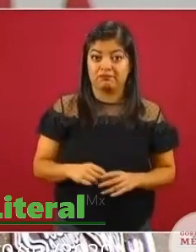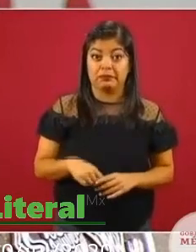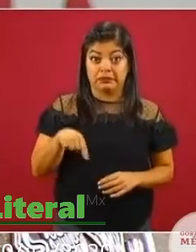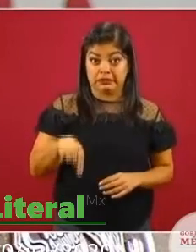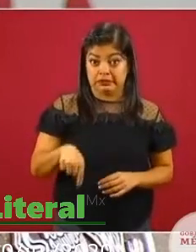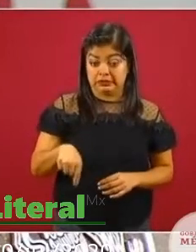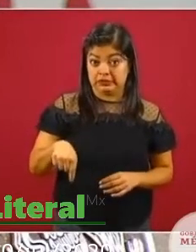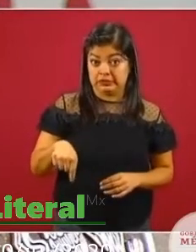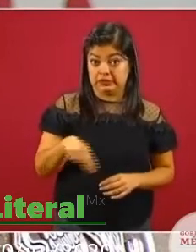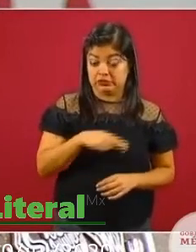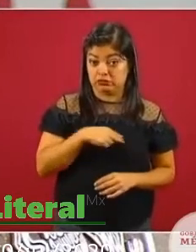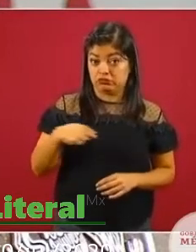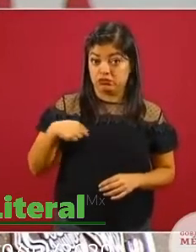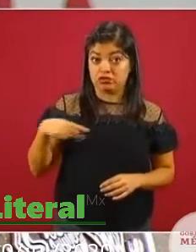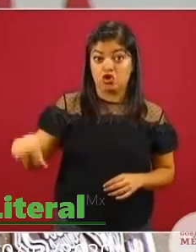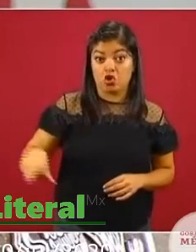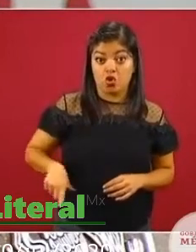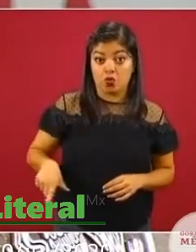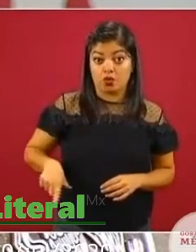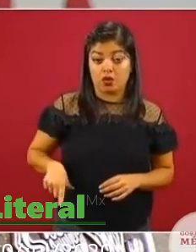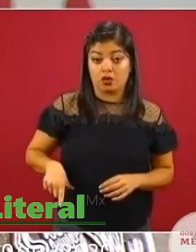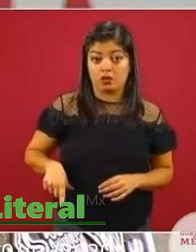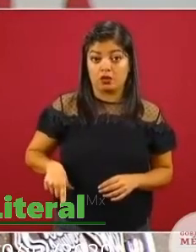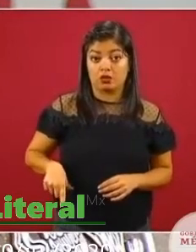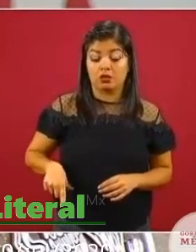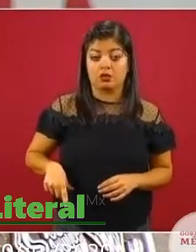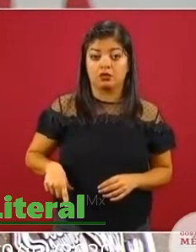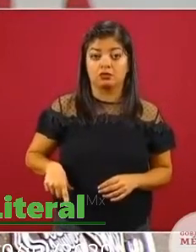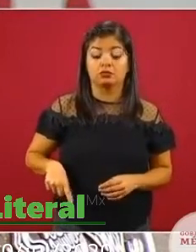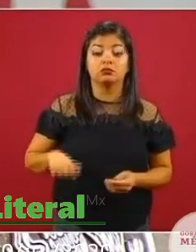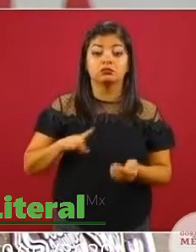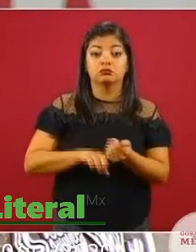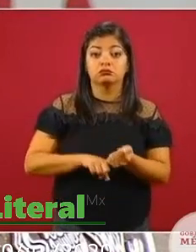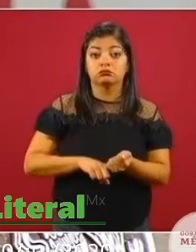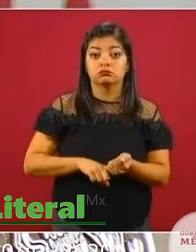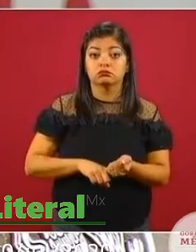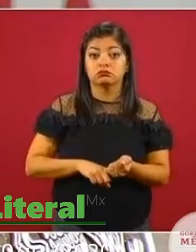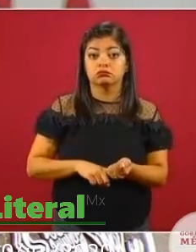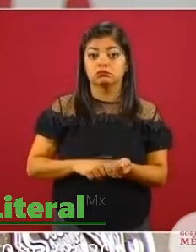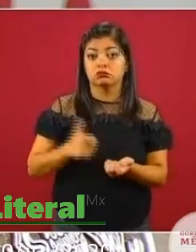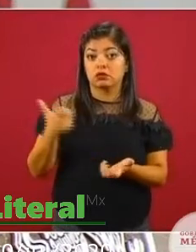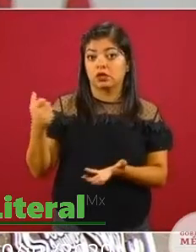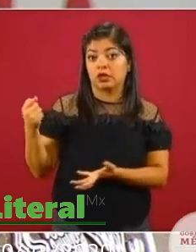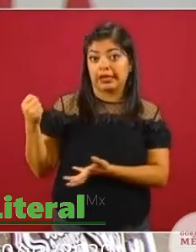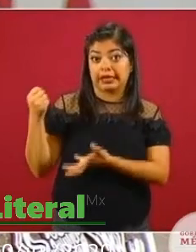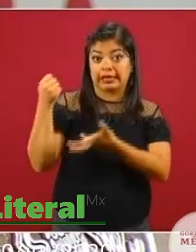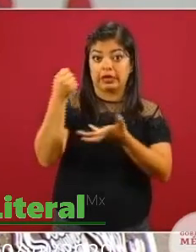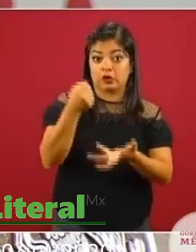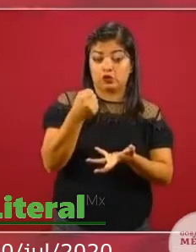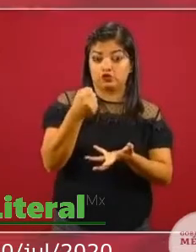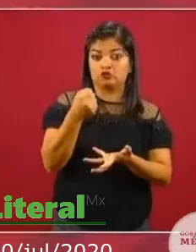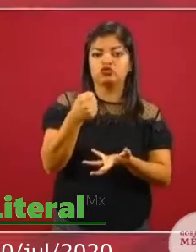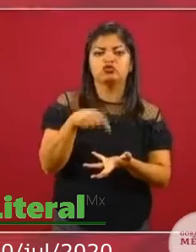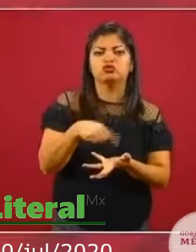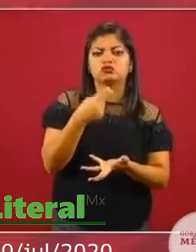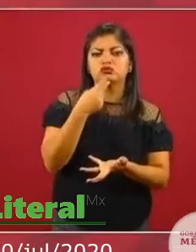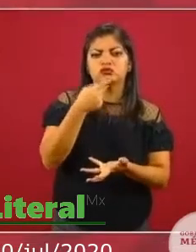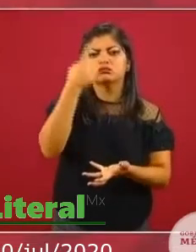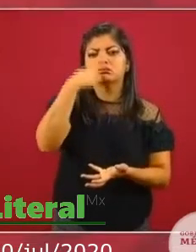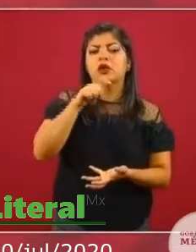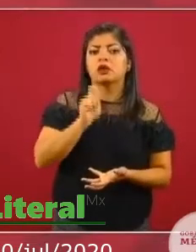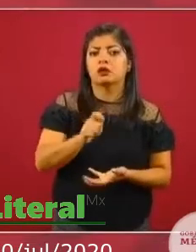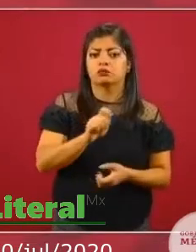que más recursos destina para combatir la pobreza,